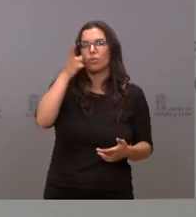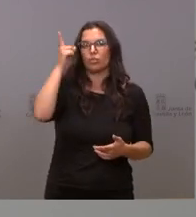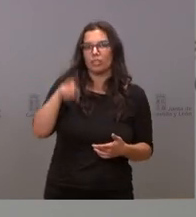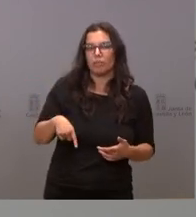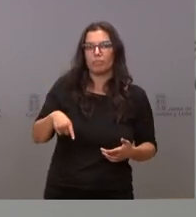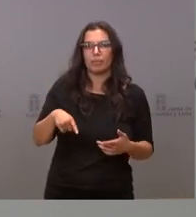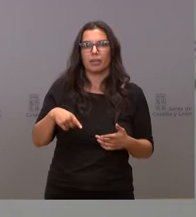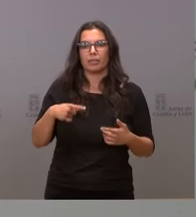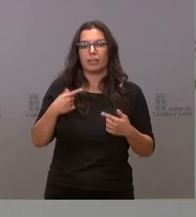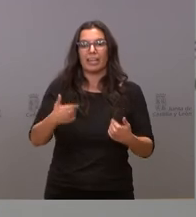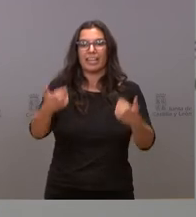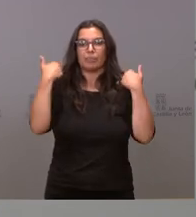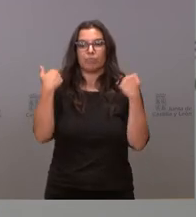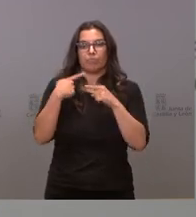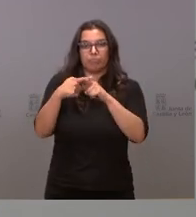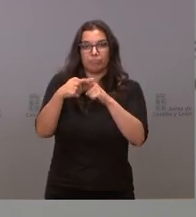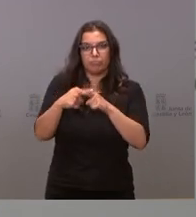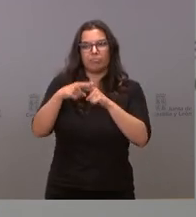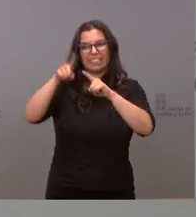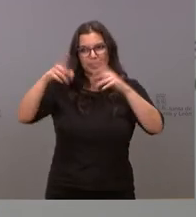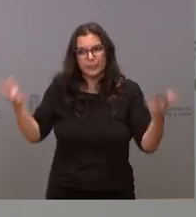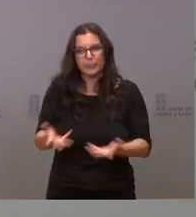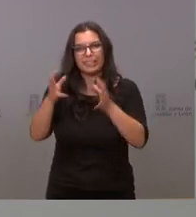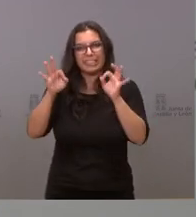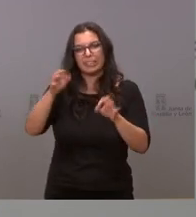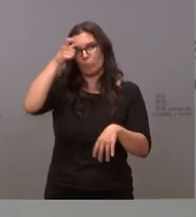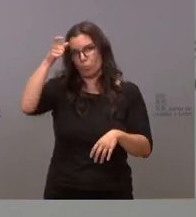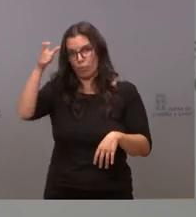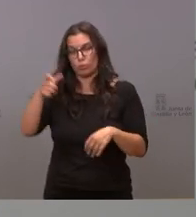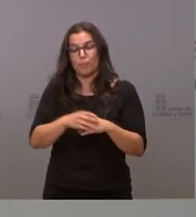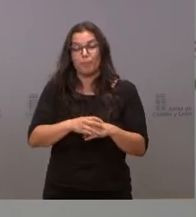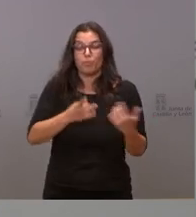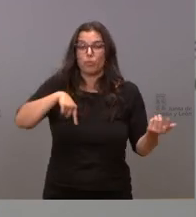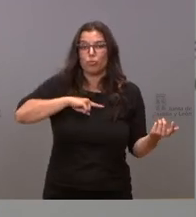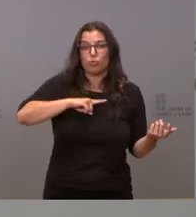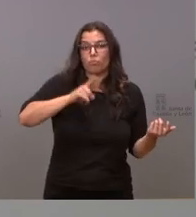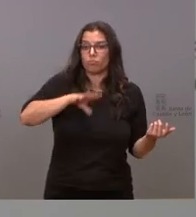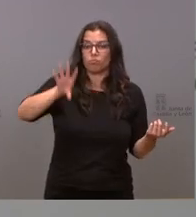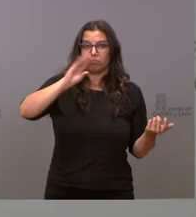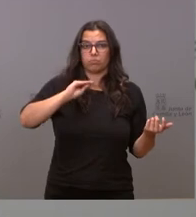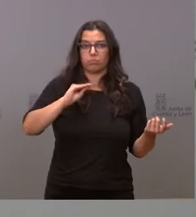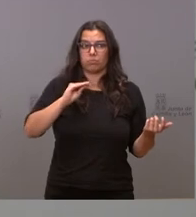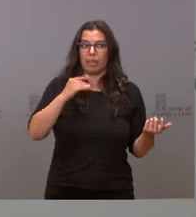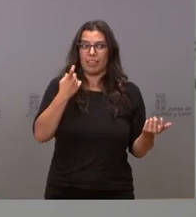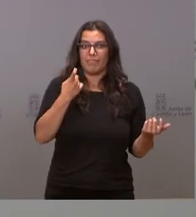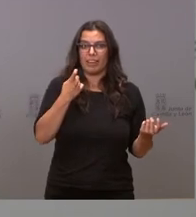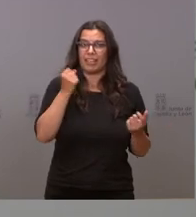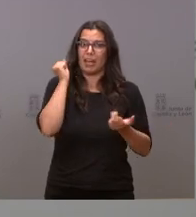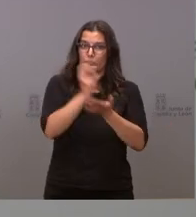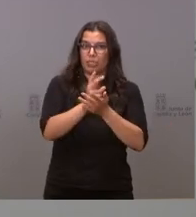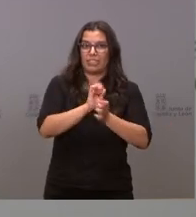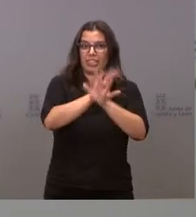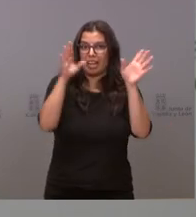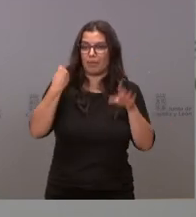corresponsabilidad también en el mundo rural. y entendemos que tiene que haber una puesta clara